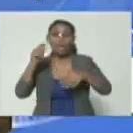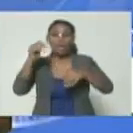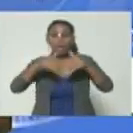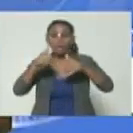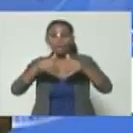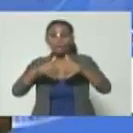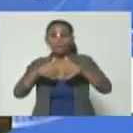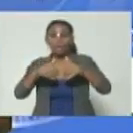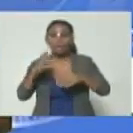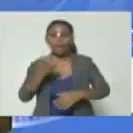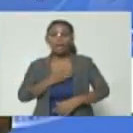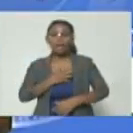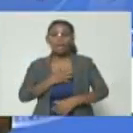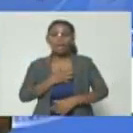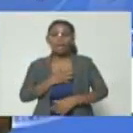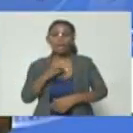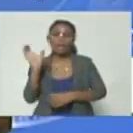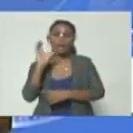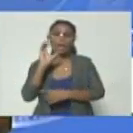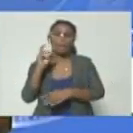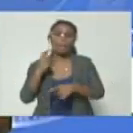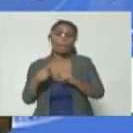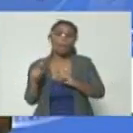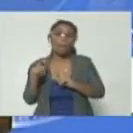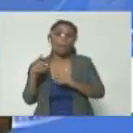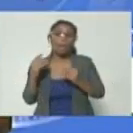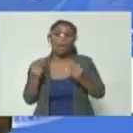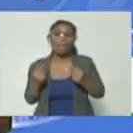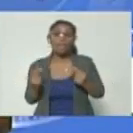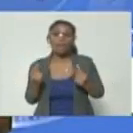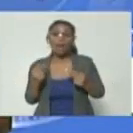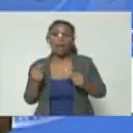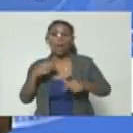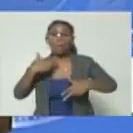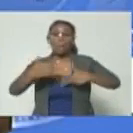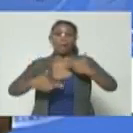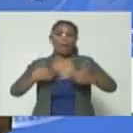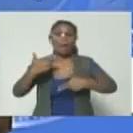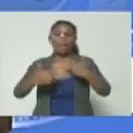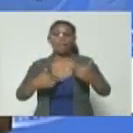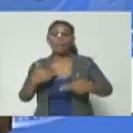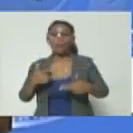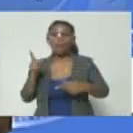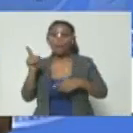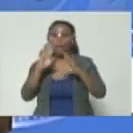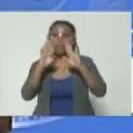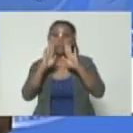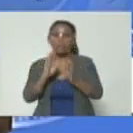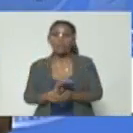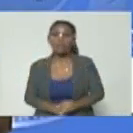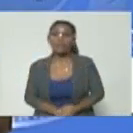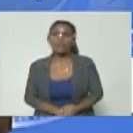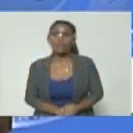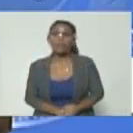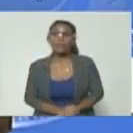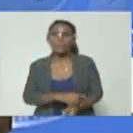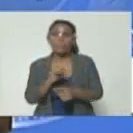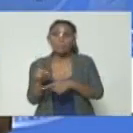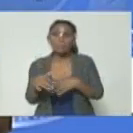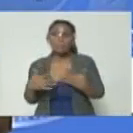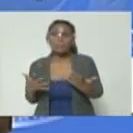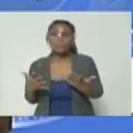de candidato alcalde de Caracas pero es para activar a los malandros lo dice lo confiesa así que